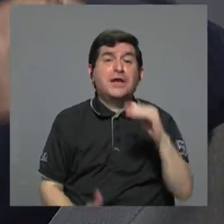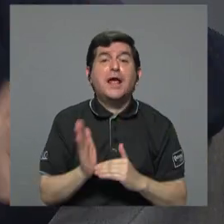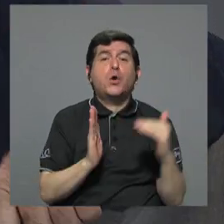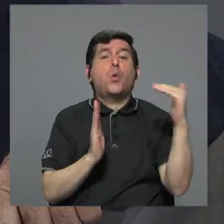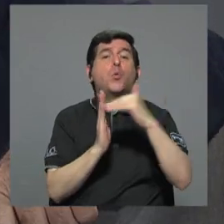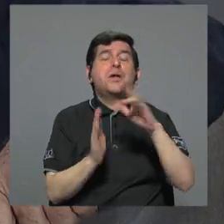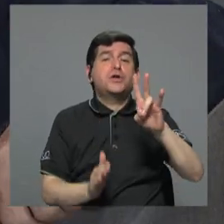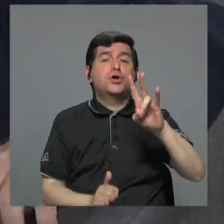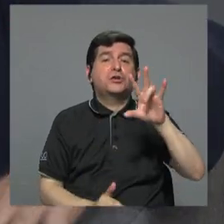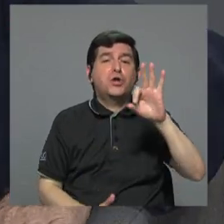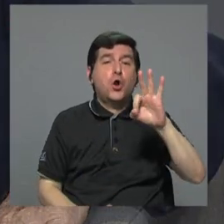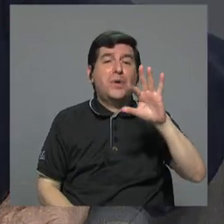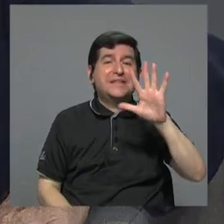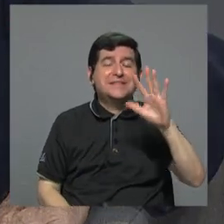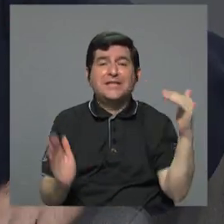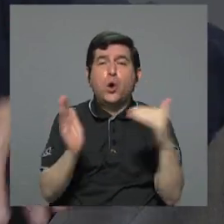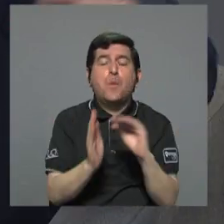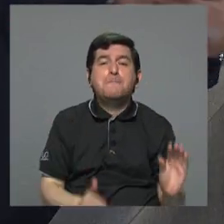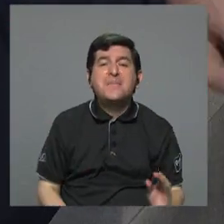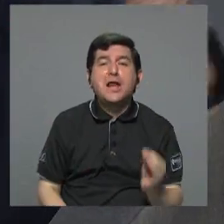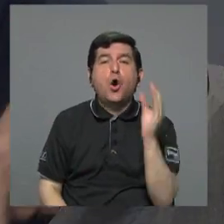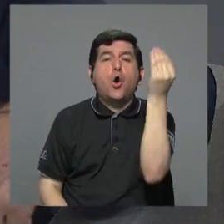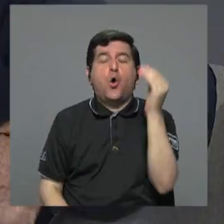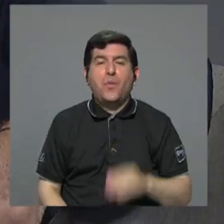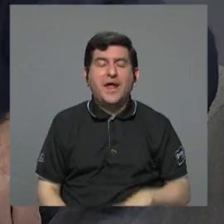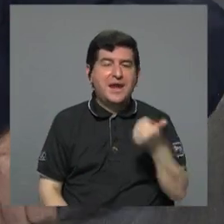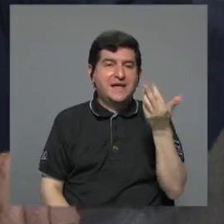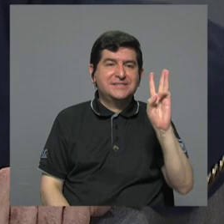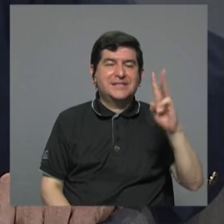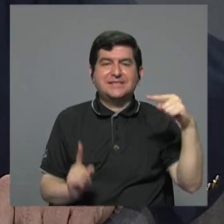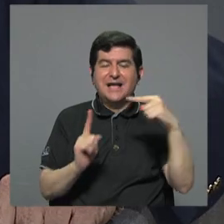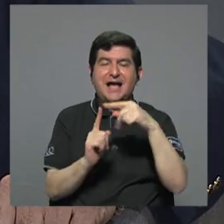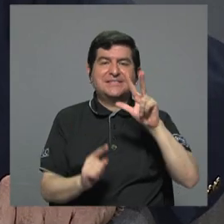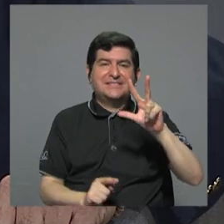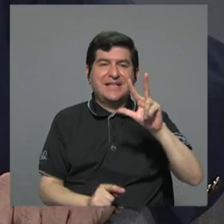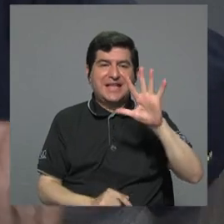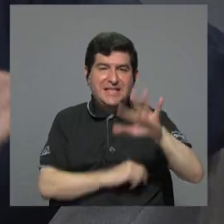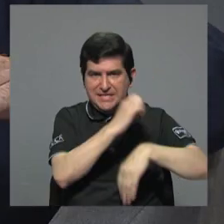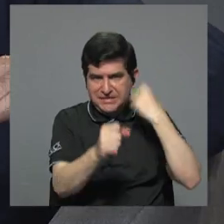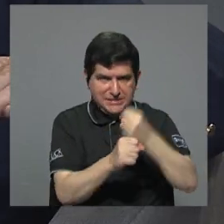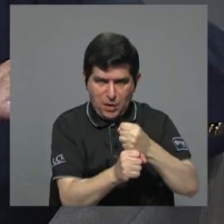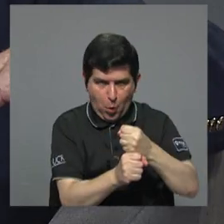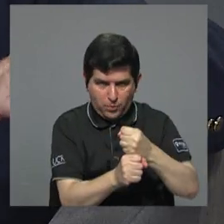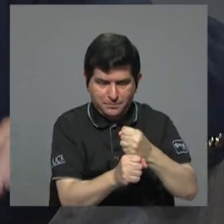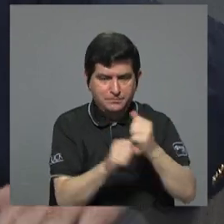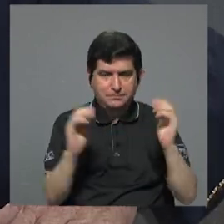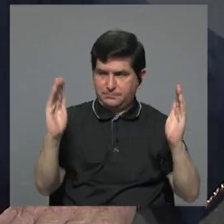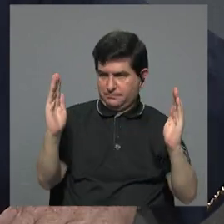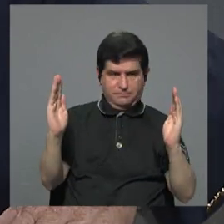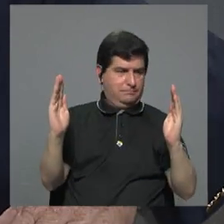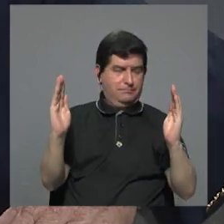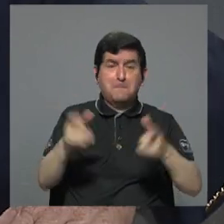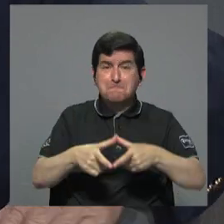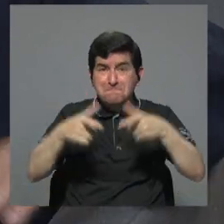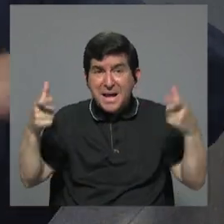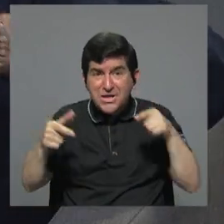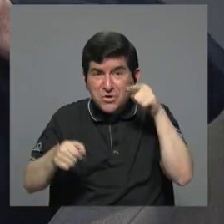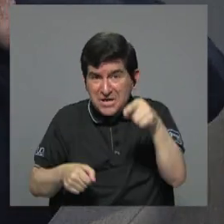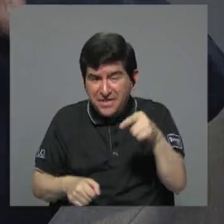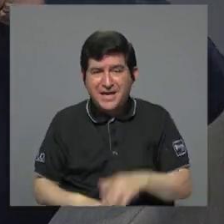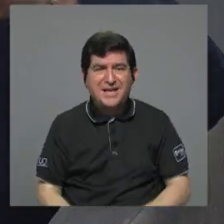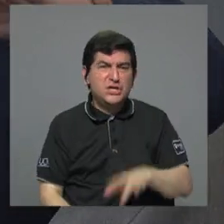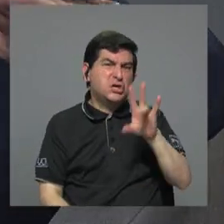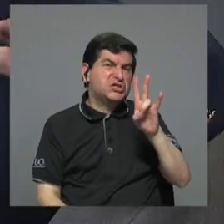795 mil jóvenes que están entre los 16 y los 35 años. la mayoría de esos un